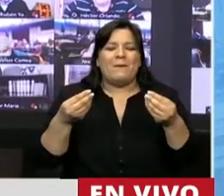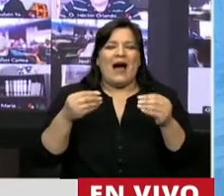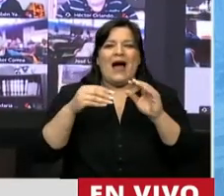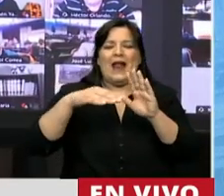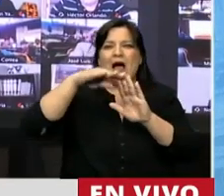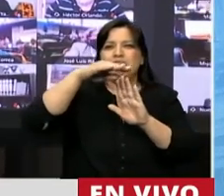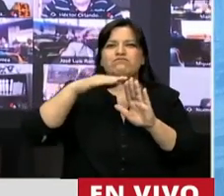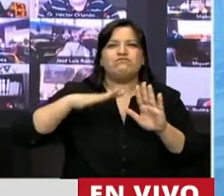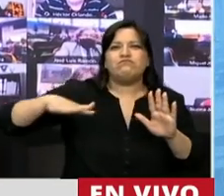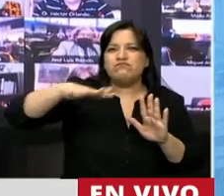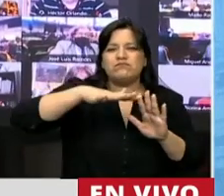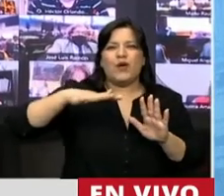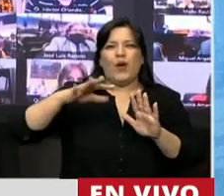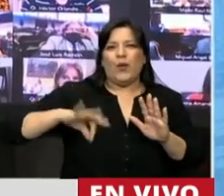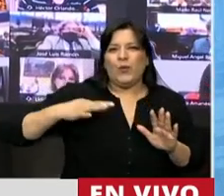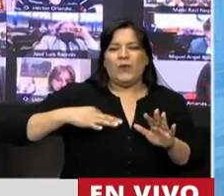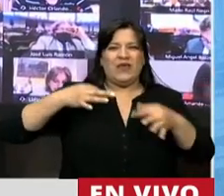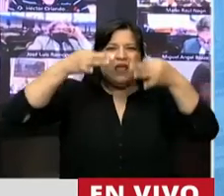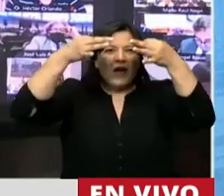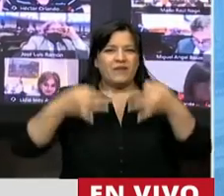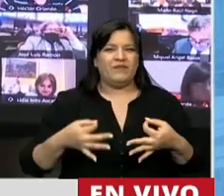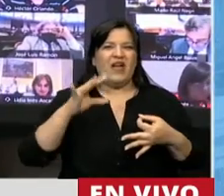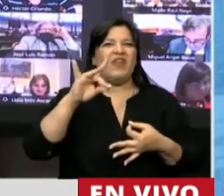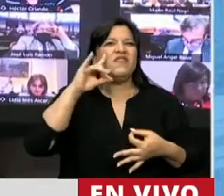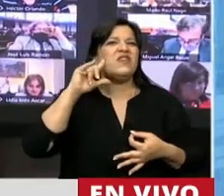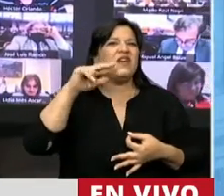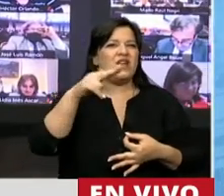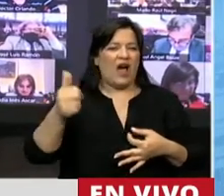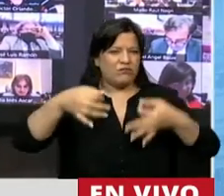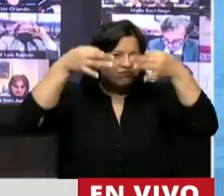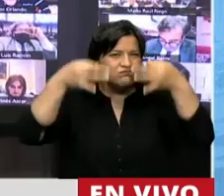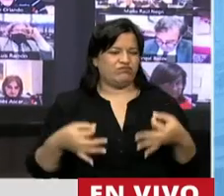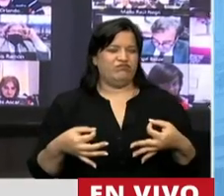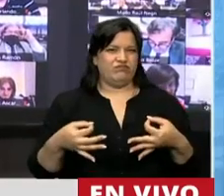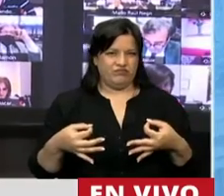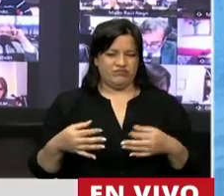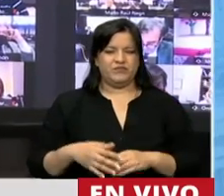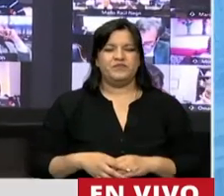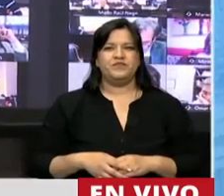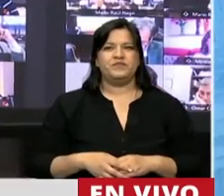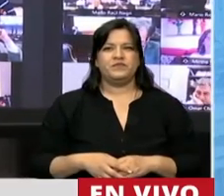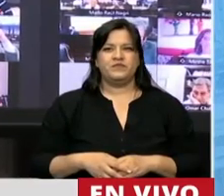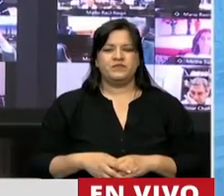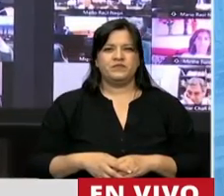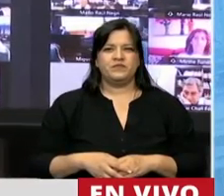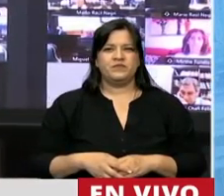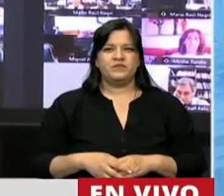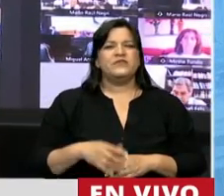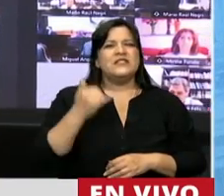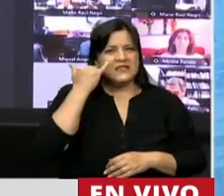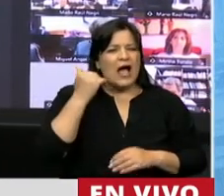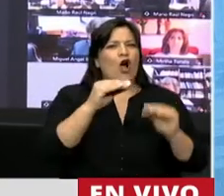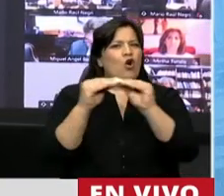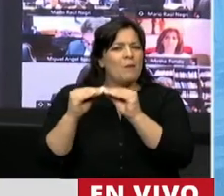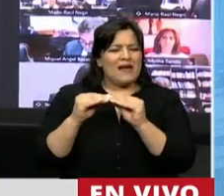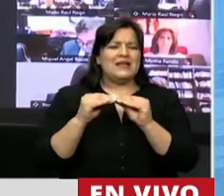equitativas, a condiciones de vida dignas a cada habitante de este hermoso país. Algo lo venían diciendo mis